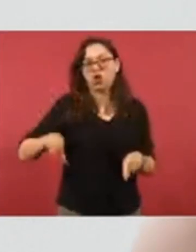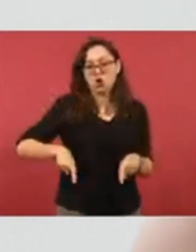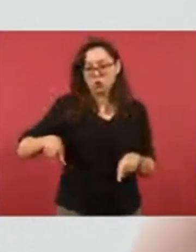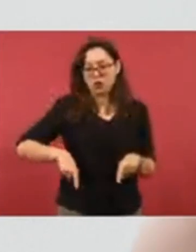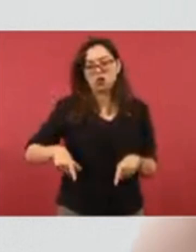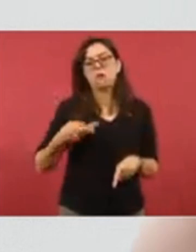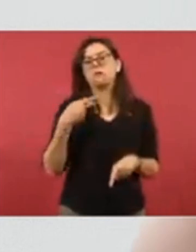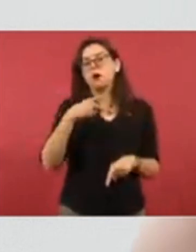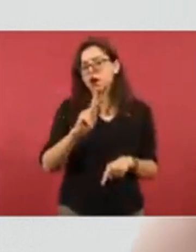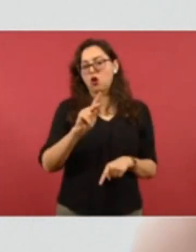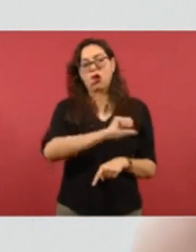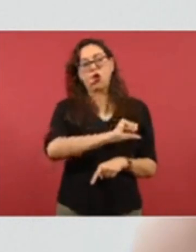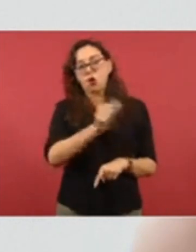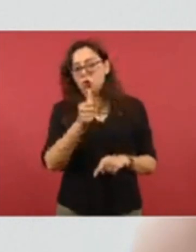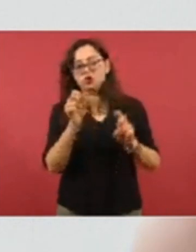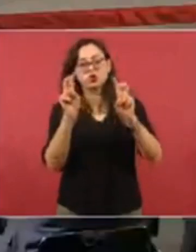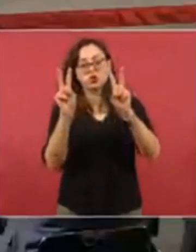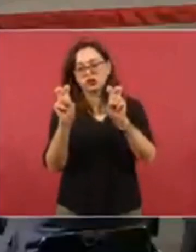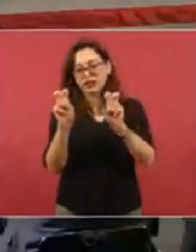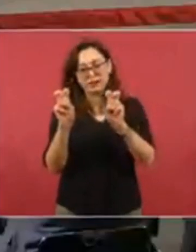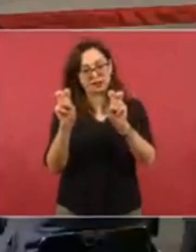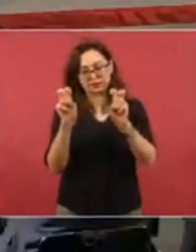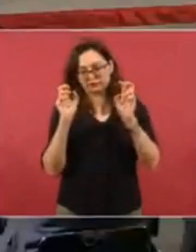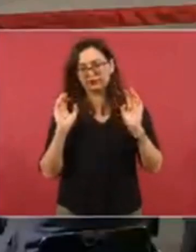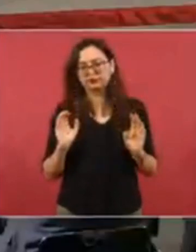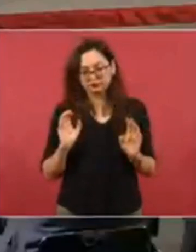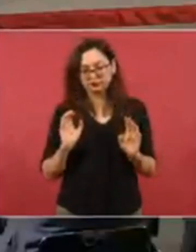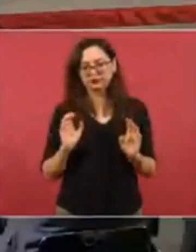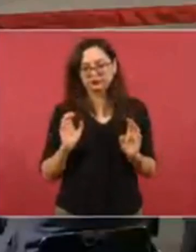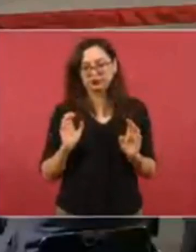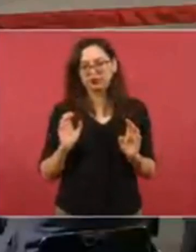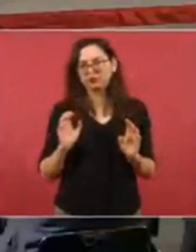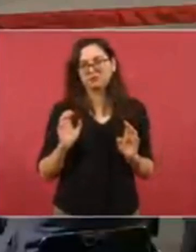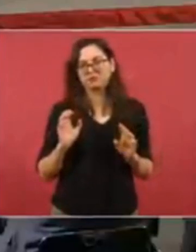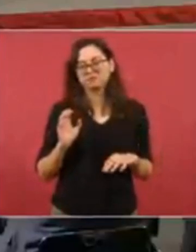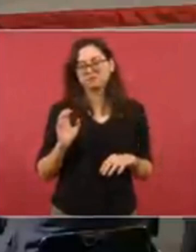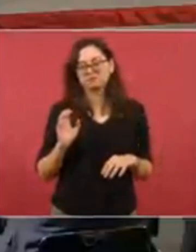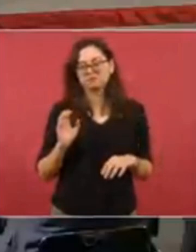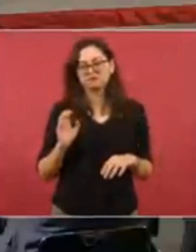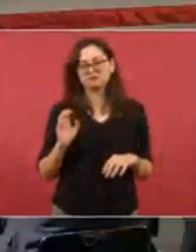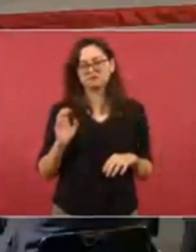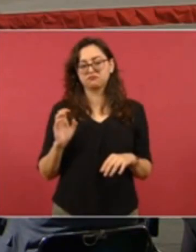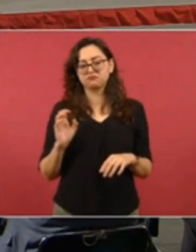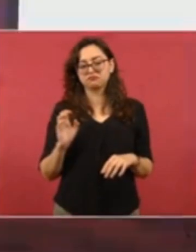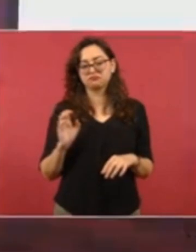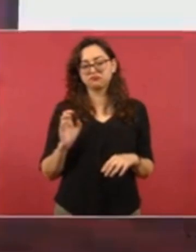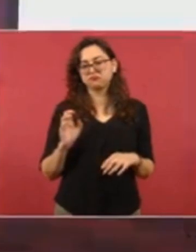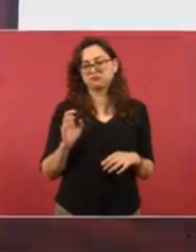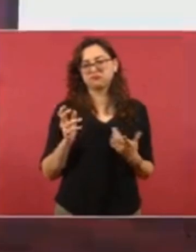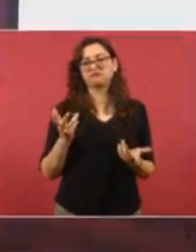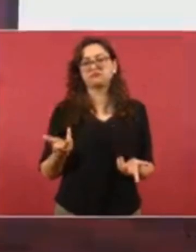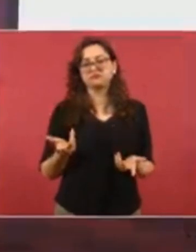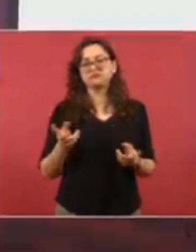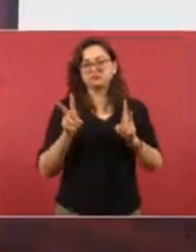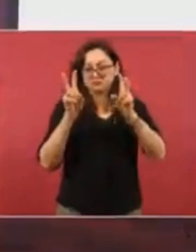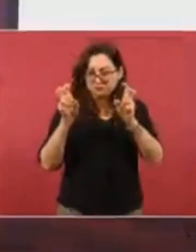propósitos que tienen que ver con la inteligencia